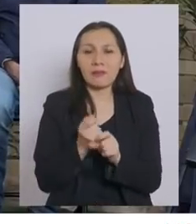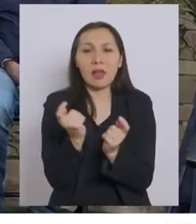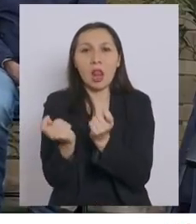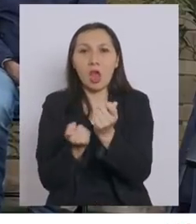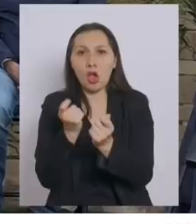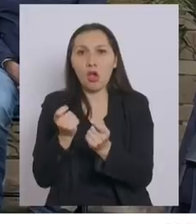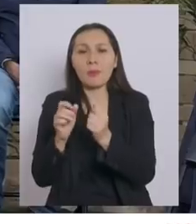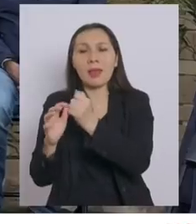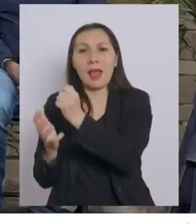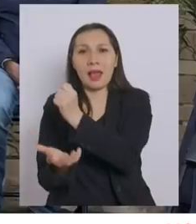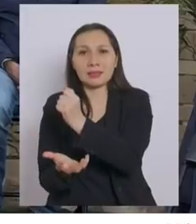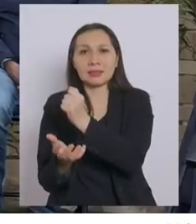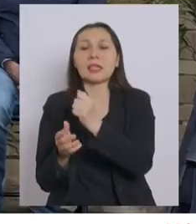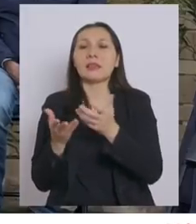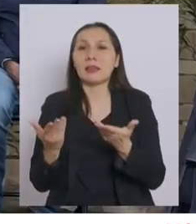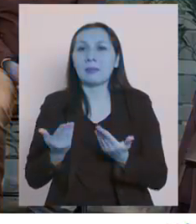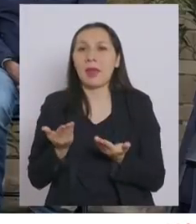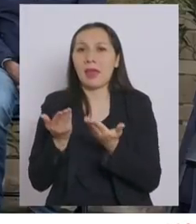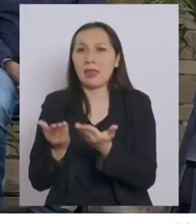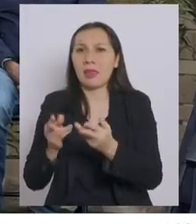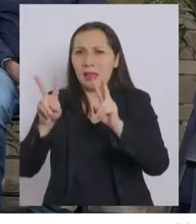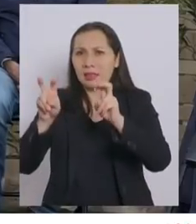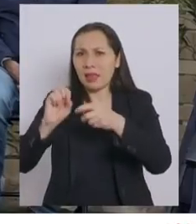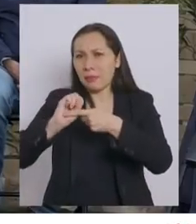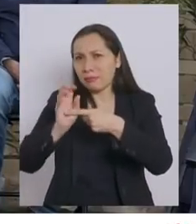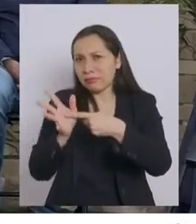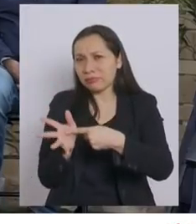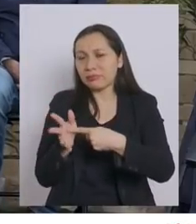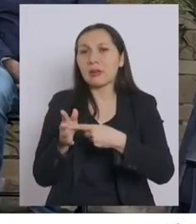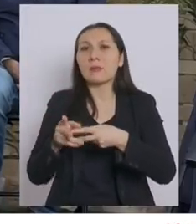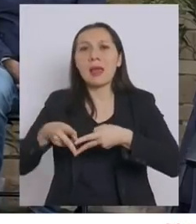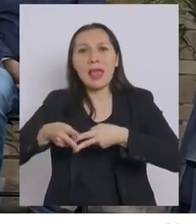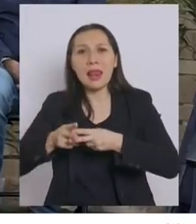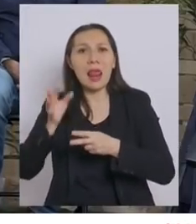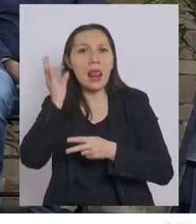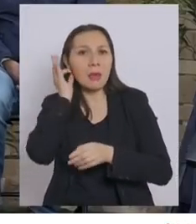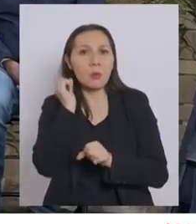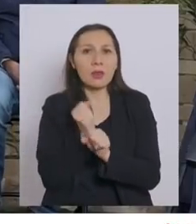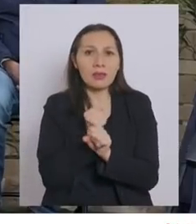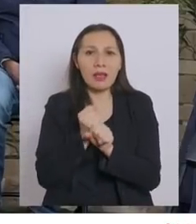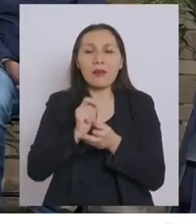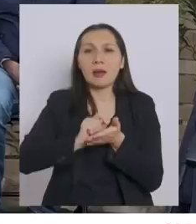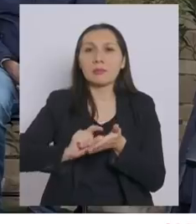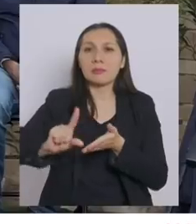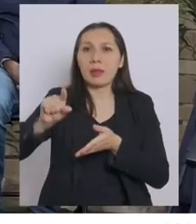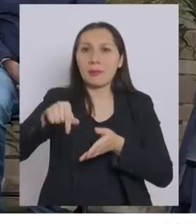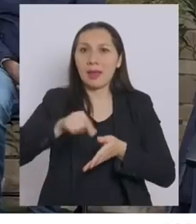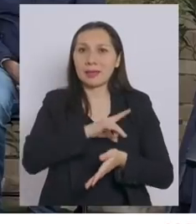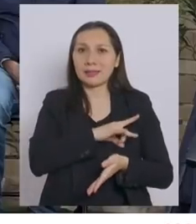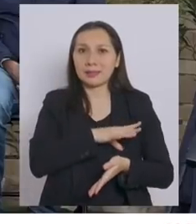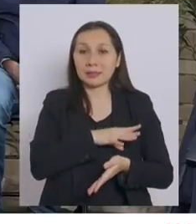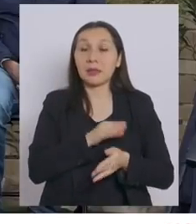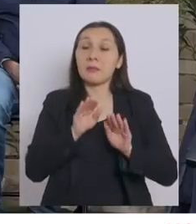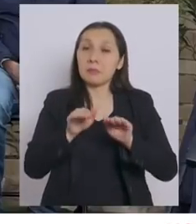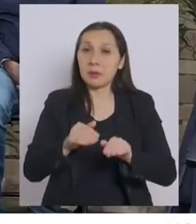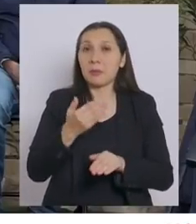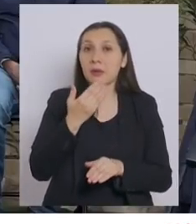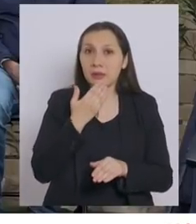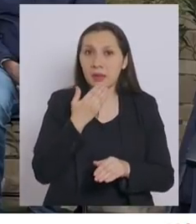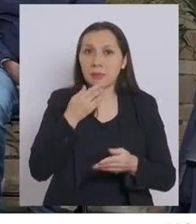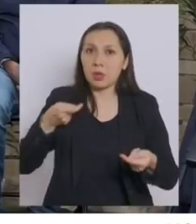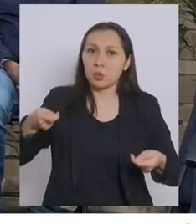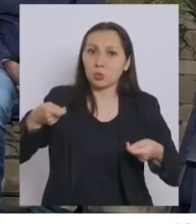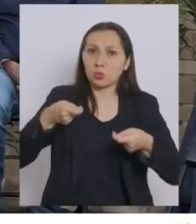Economía y Hacienda para entregar una batería de herramientas a las mujeres trabajadoras y emprendedoras de nuestro país así como también